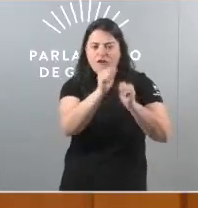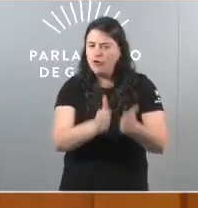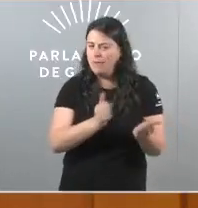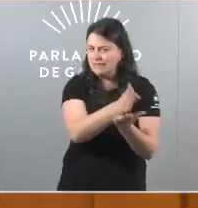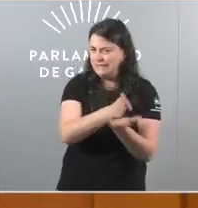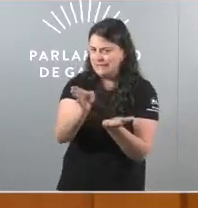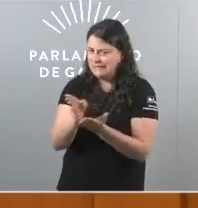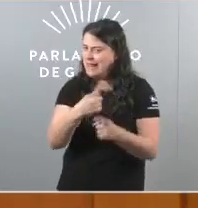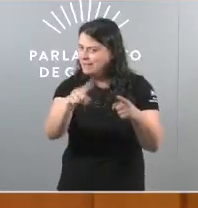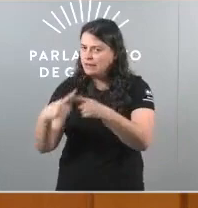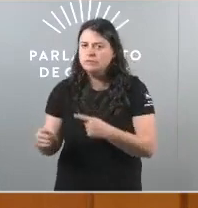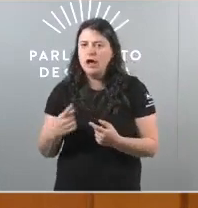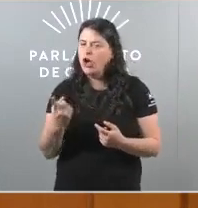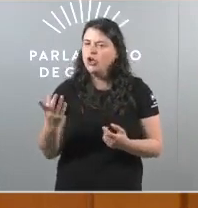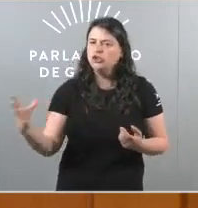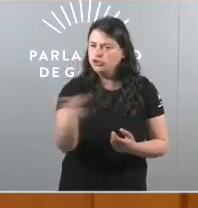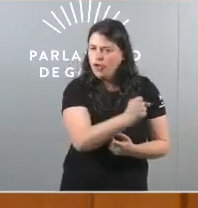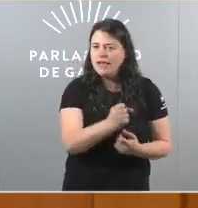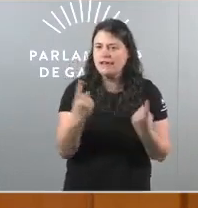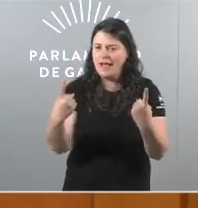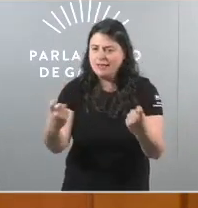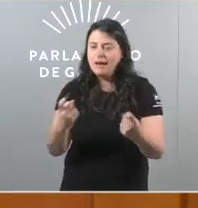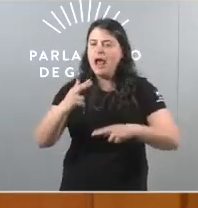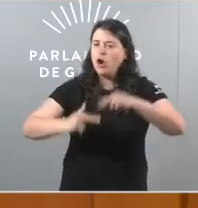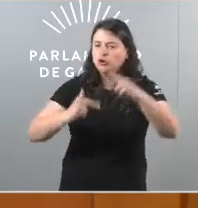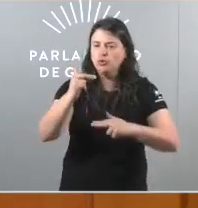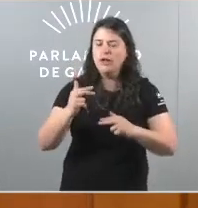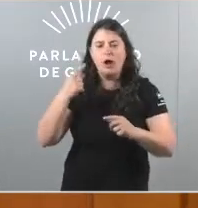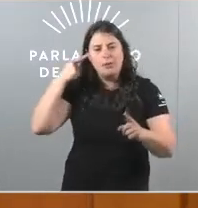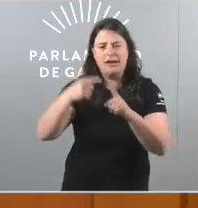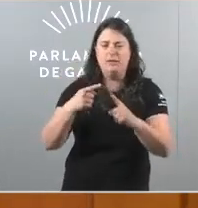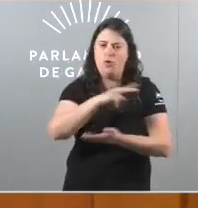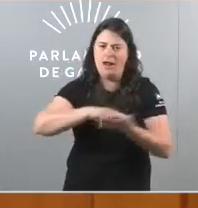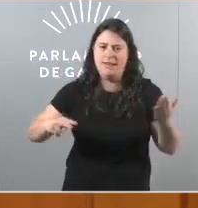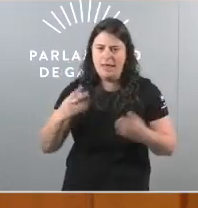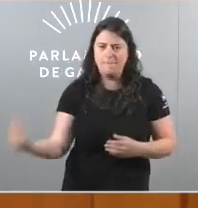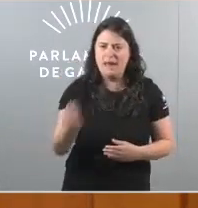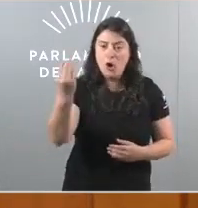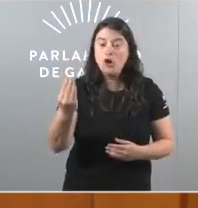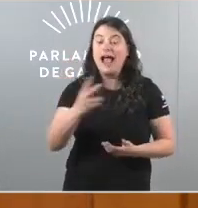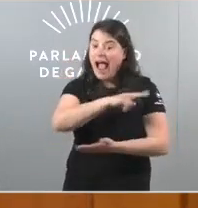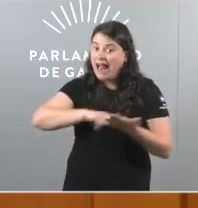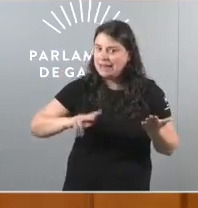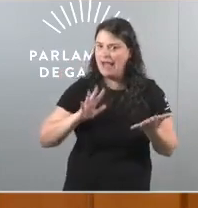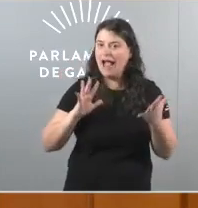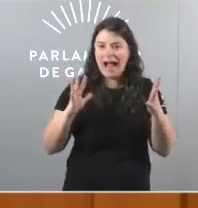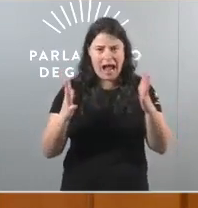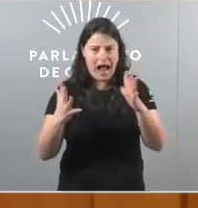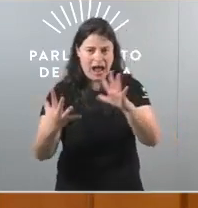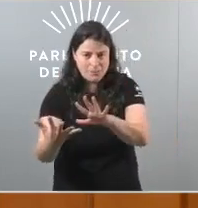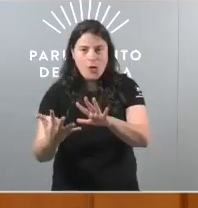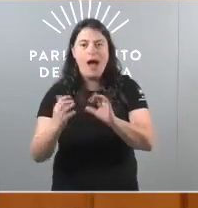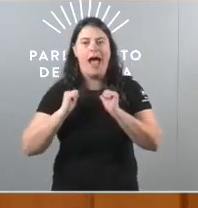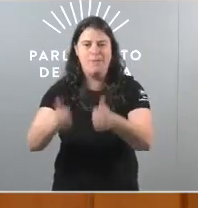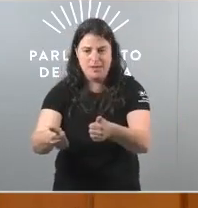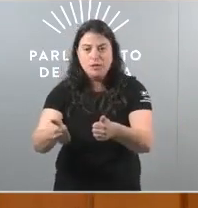todas son necesarias para construir esa Galiza mellor. O cambio galego está en marcha, empezou a conta atrás